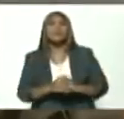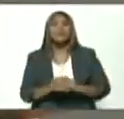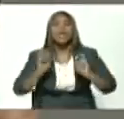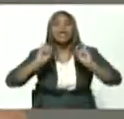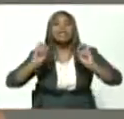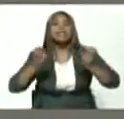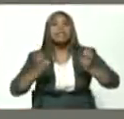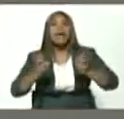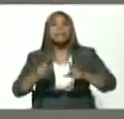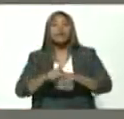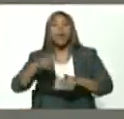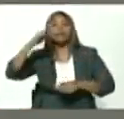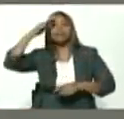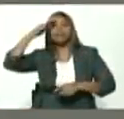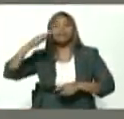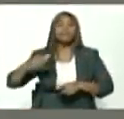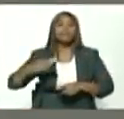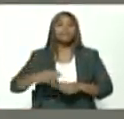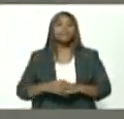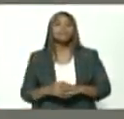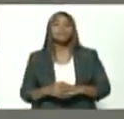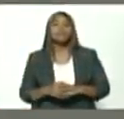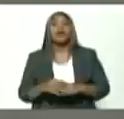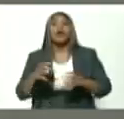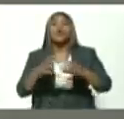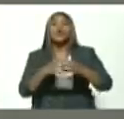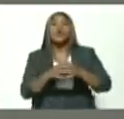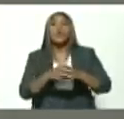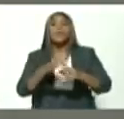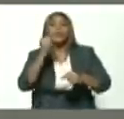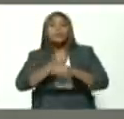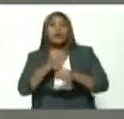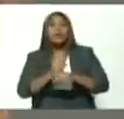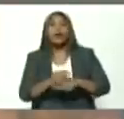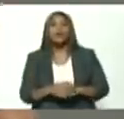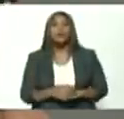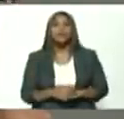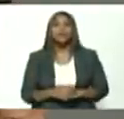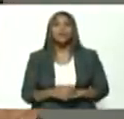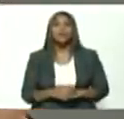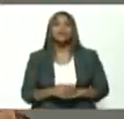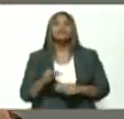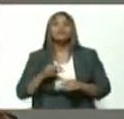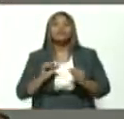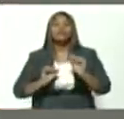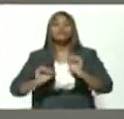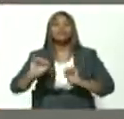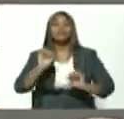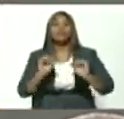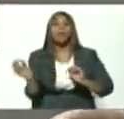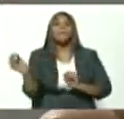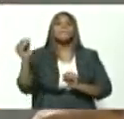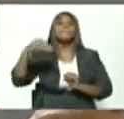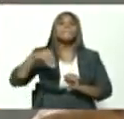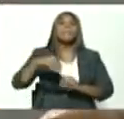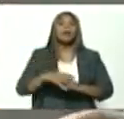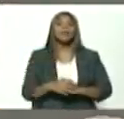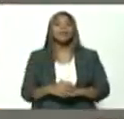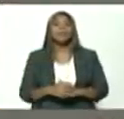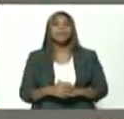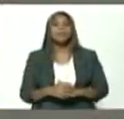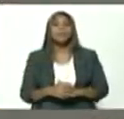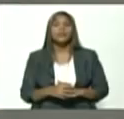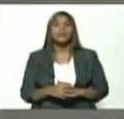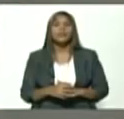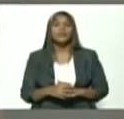de la milicia de los cuerpos combatientes la milicia de la clase obrera es una protección adicional a lo que nosotros venimos